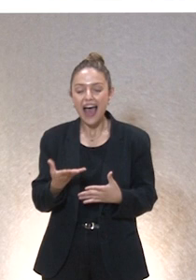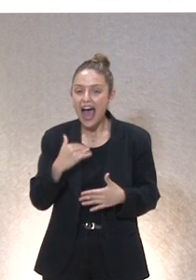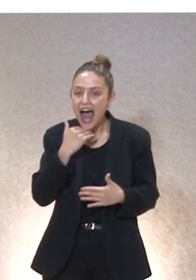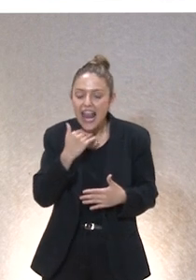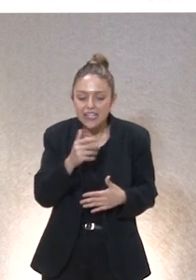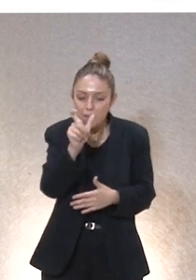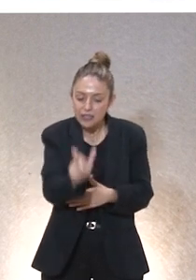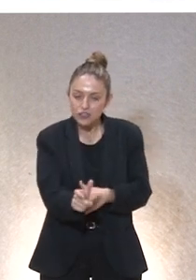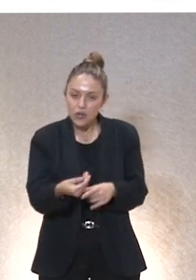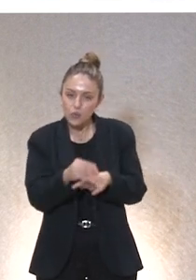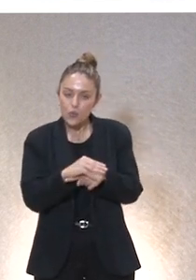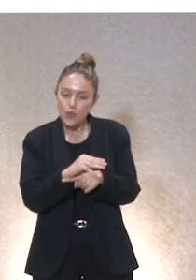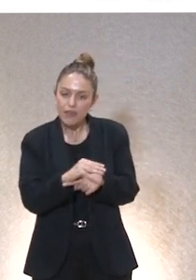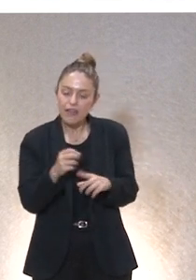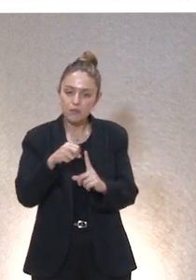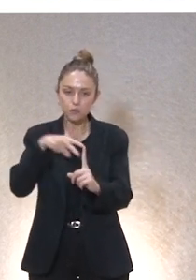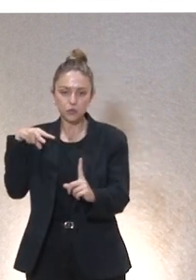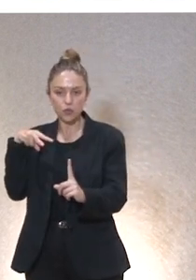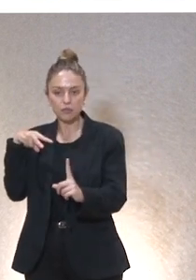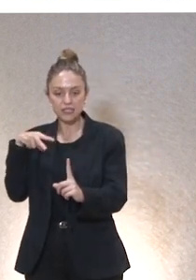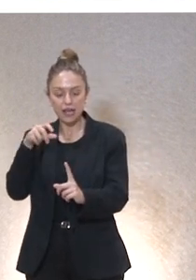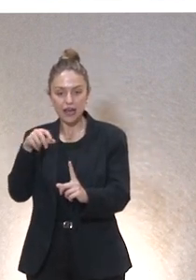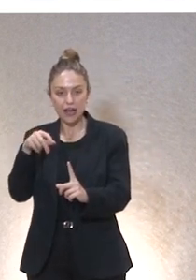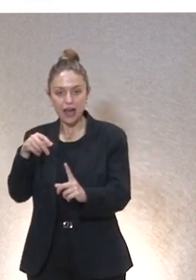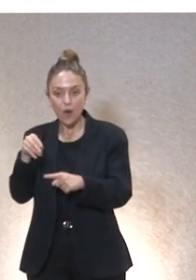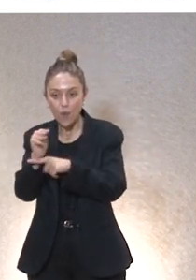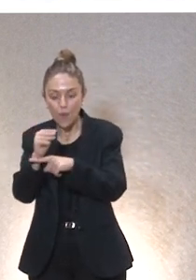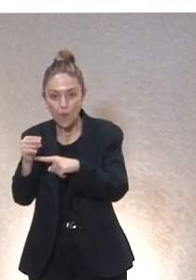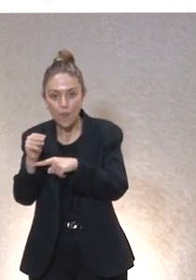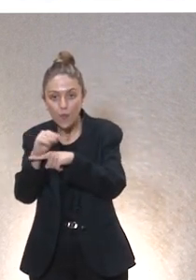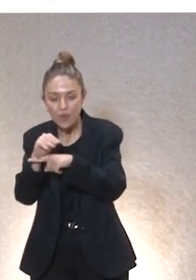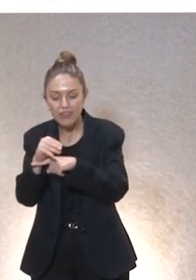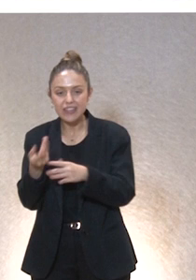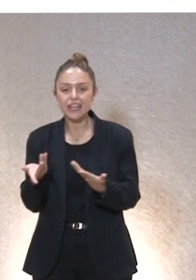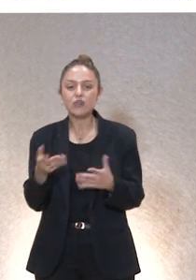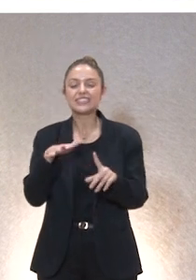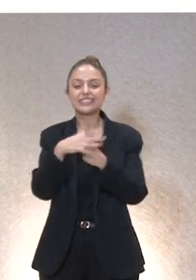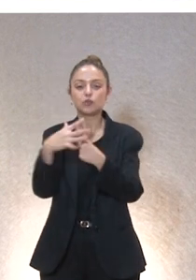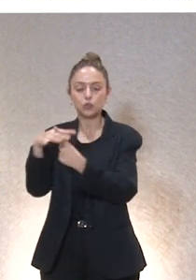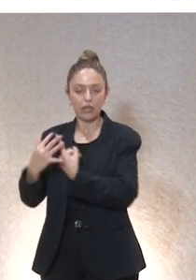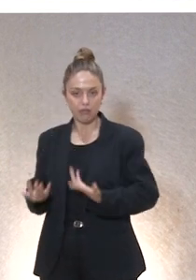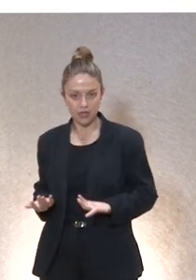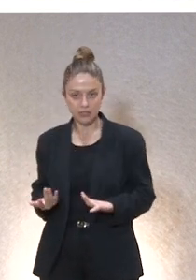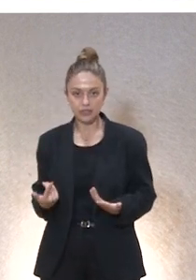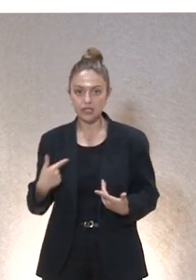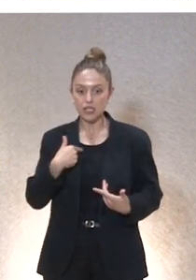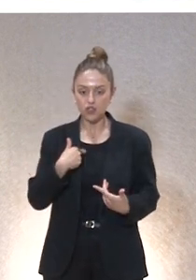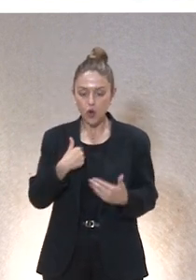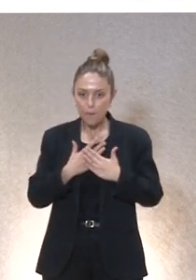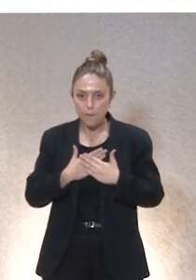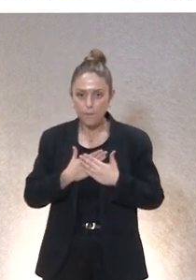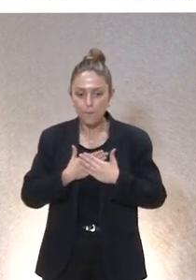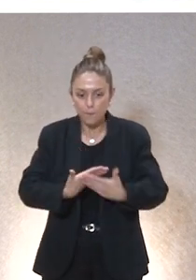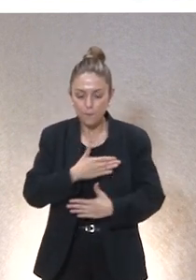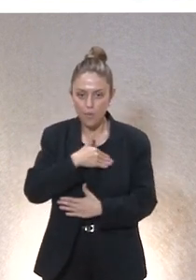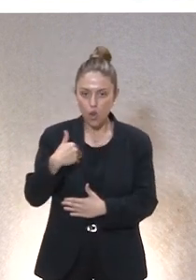hay una dimensión podríamos decir el otro al que es cuidado y hay unas circunstancias esto es importante el cuidado no es solo mi voluntad o